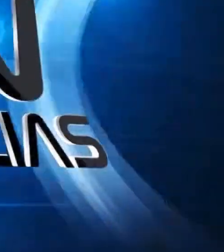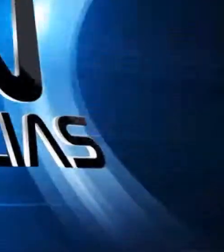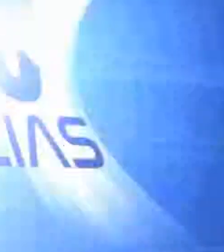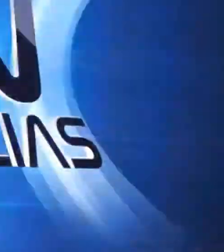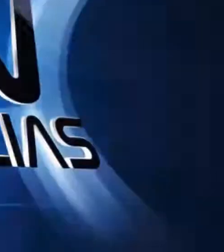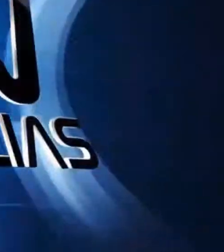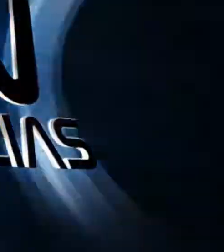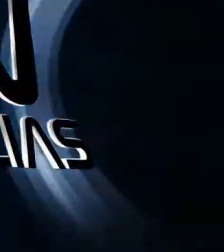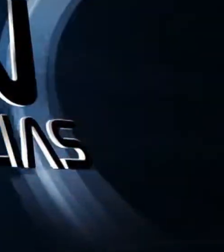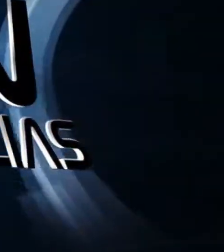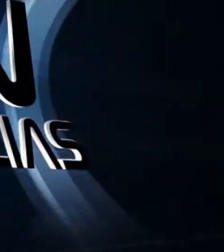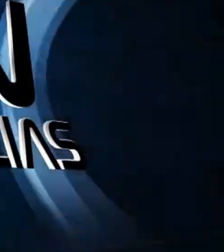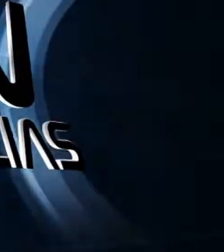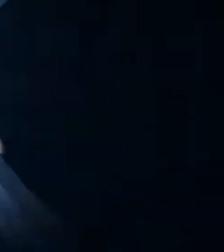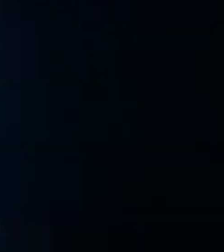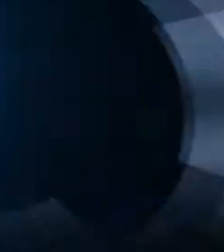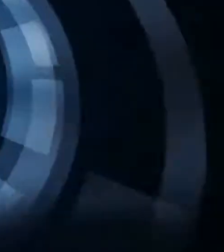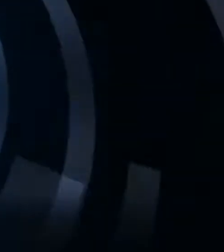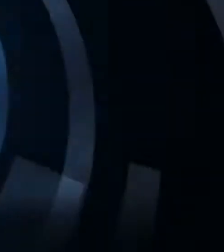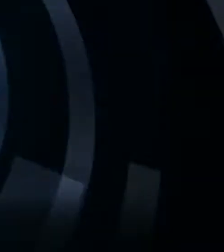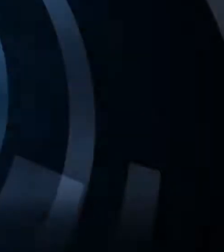¡Gracias! ¡Gracias!